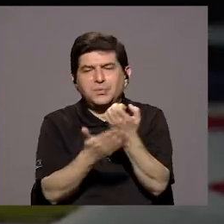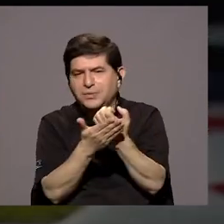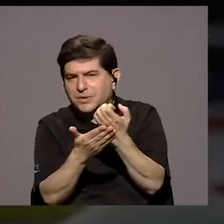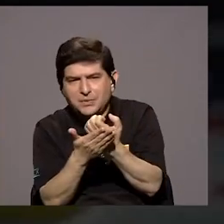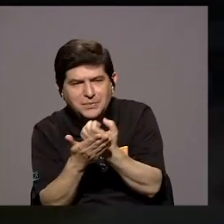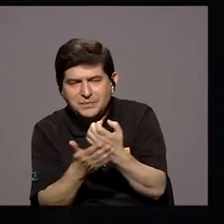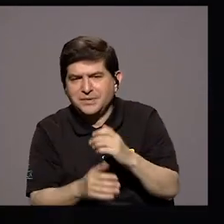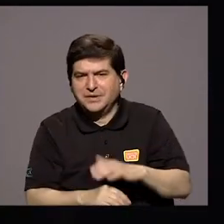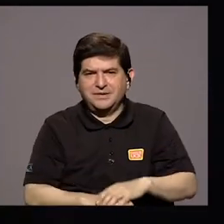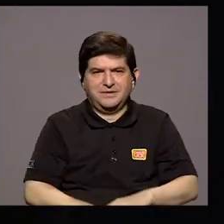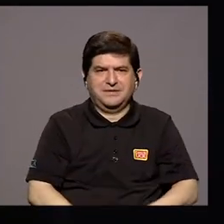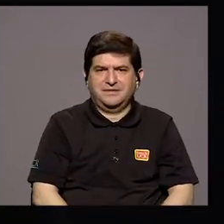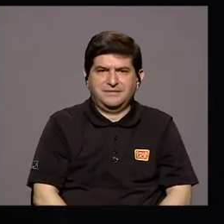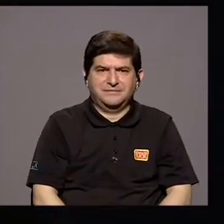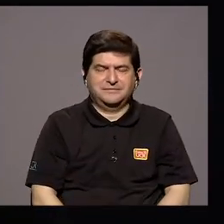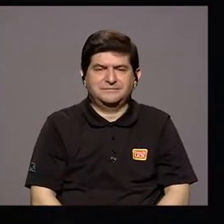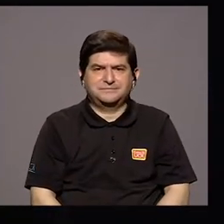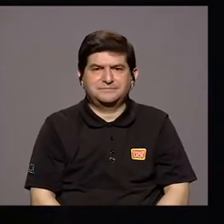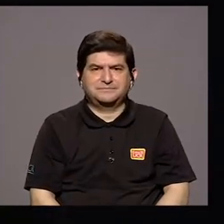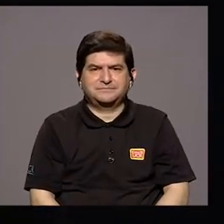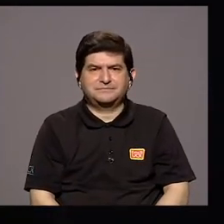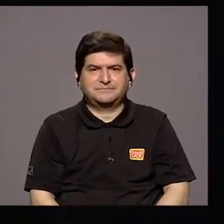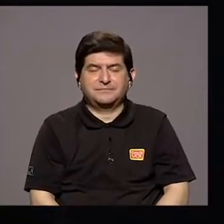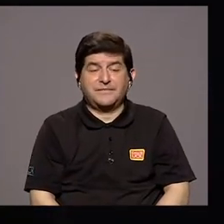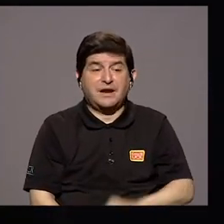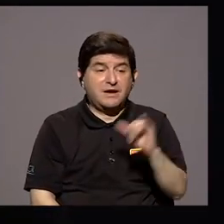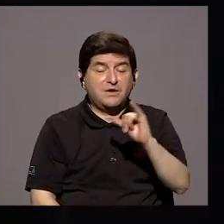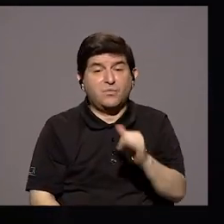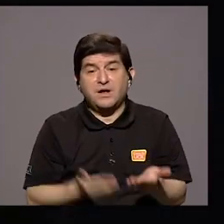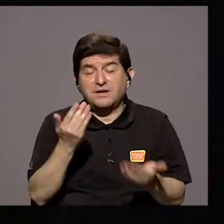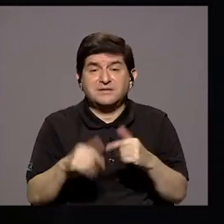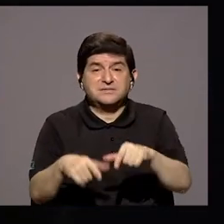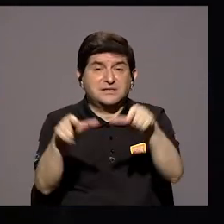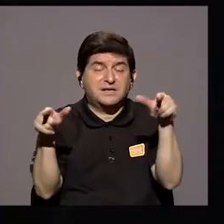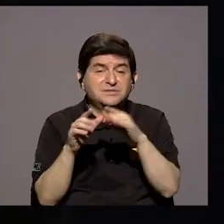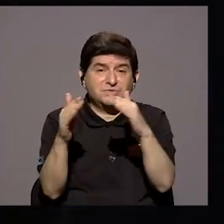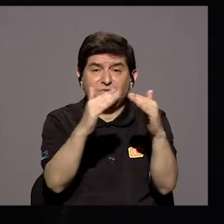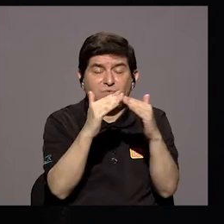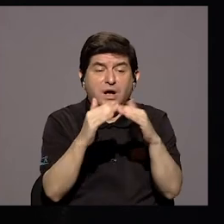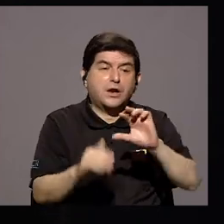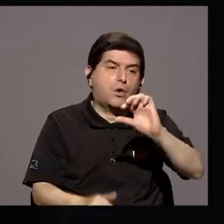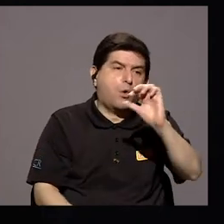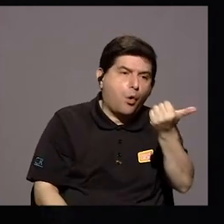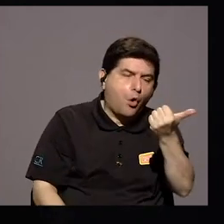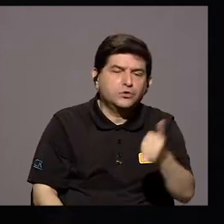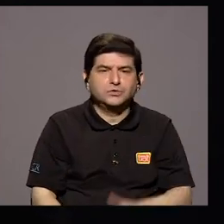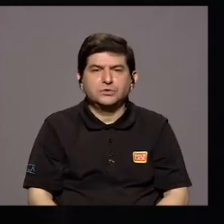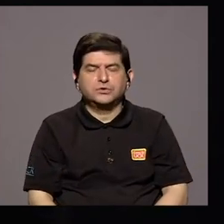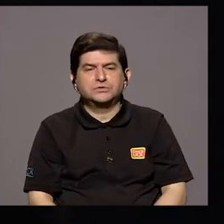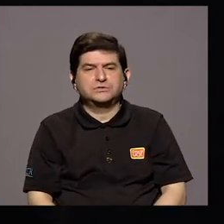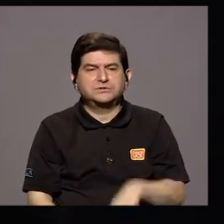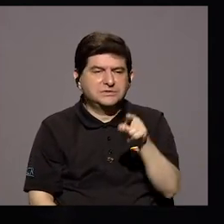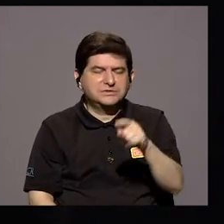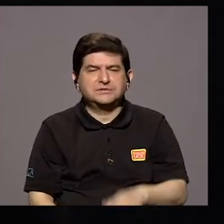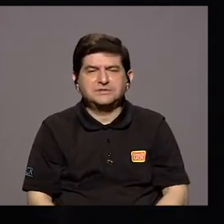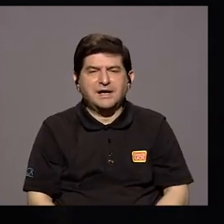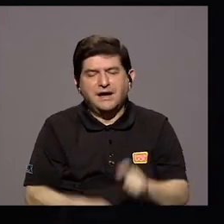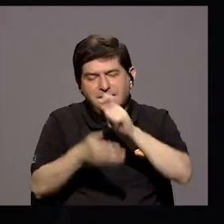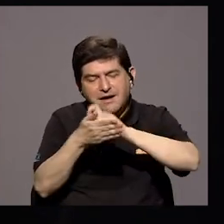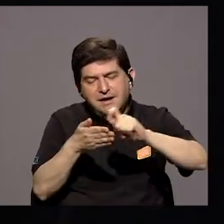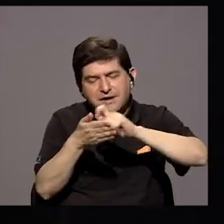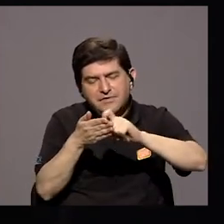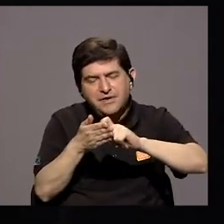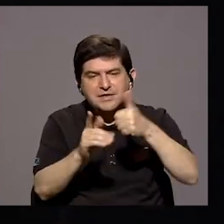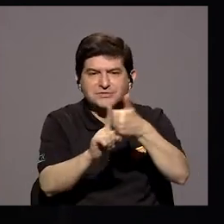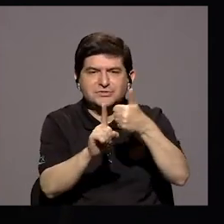Económicos Este De Urbana Esta Tiene Que Ver Con Memoria